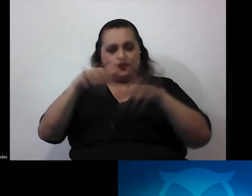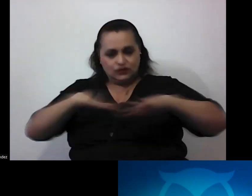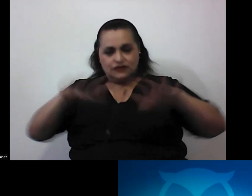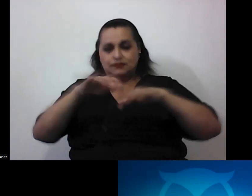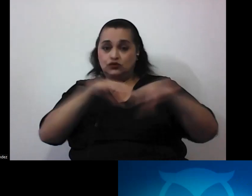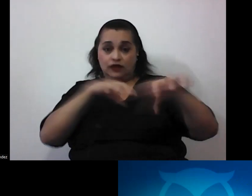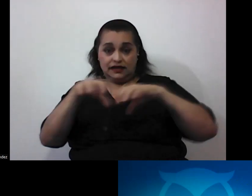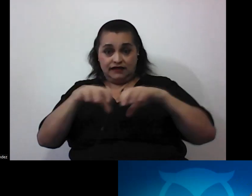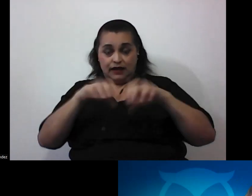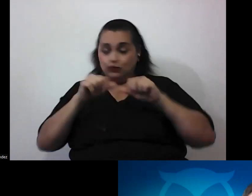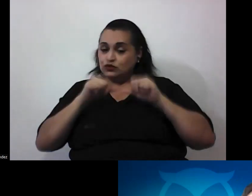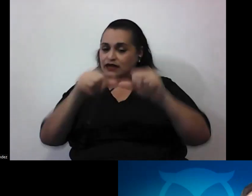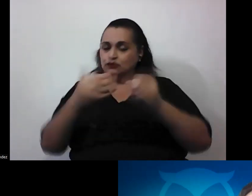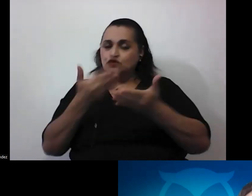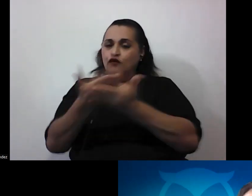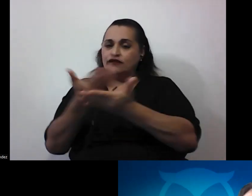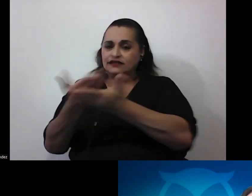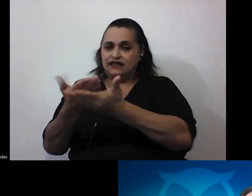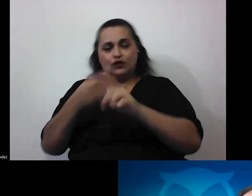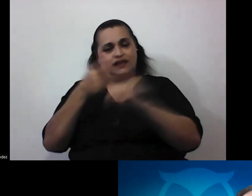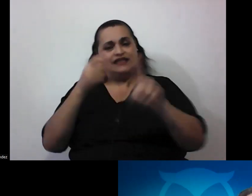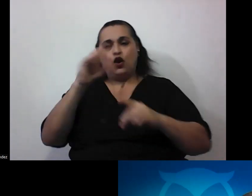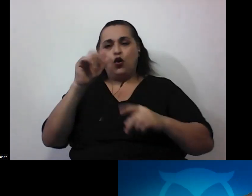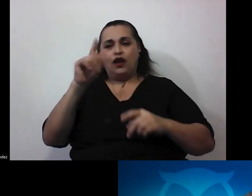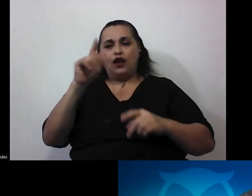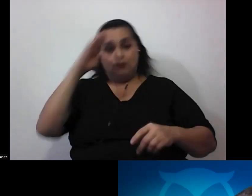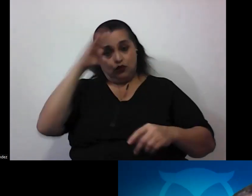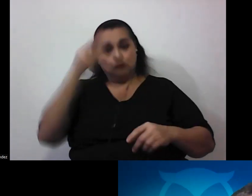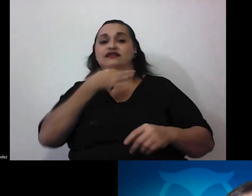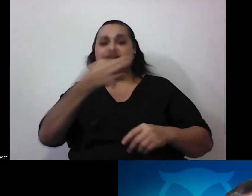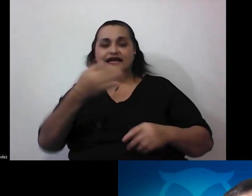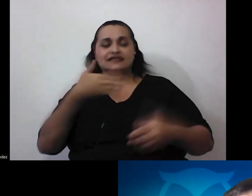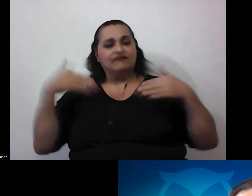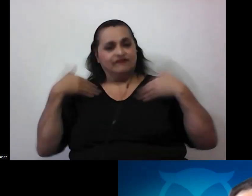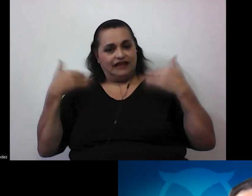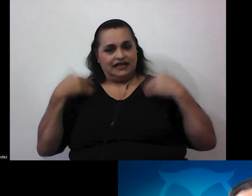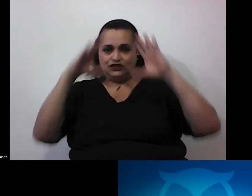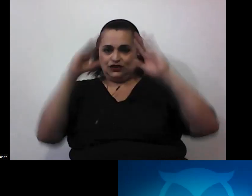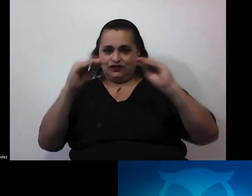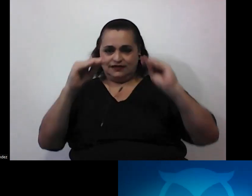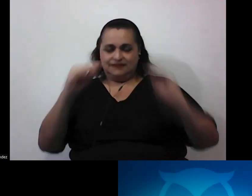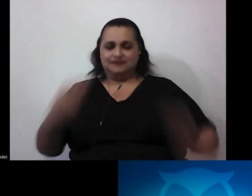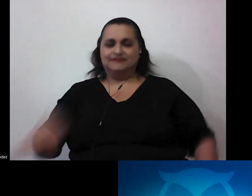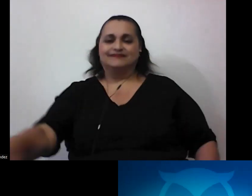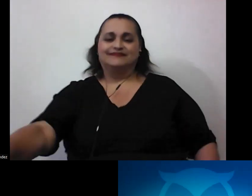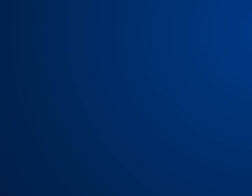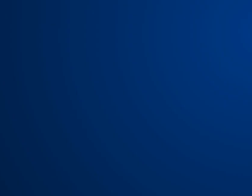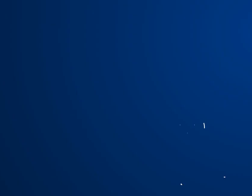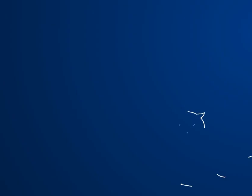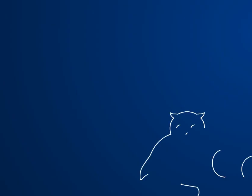que seguimos ofreciendo desde Colipro muchas gracias y feliz noche Música